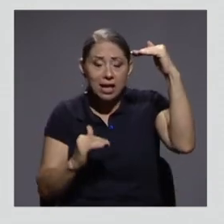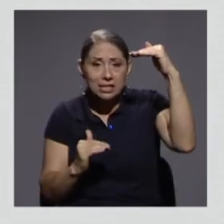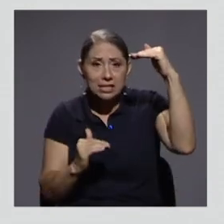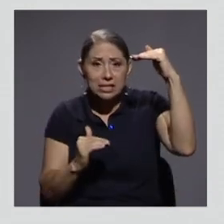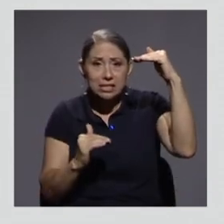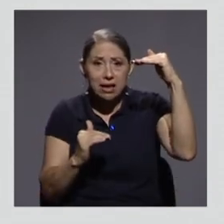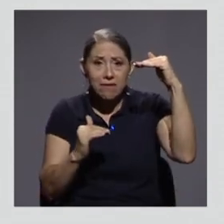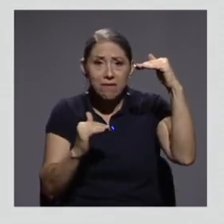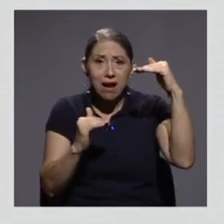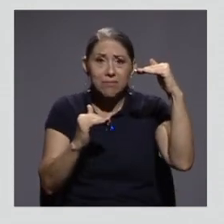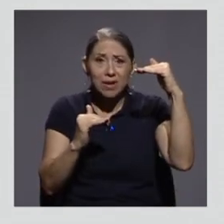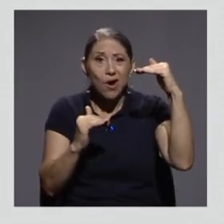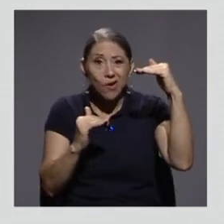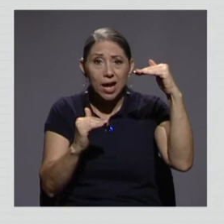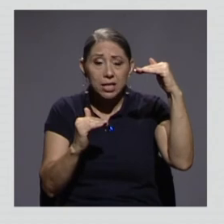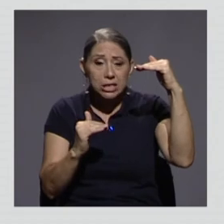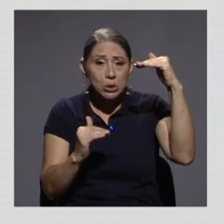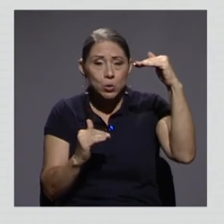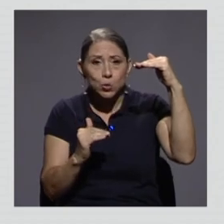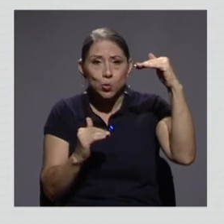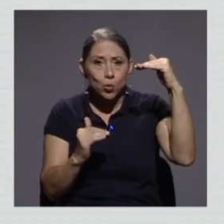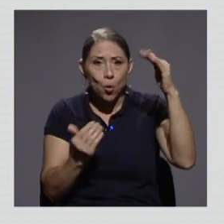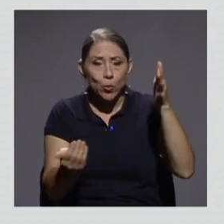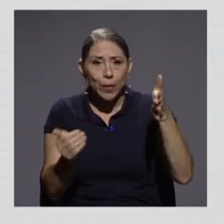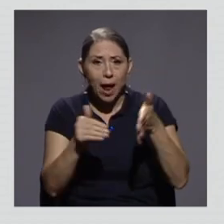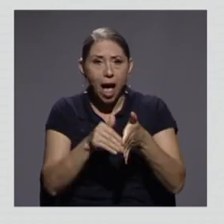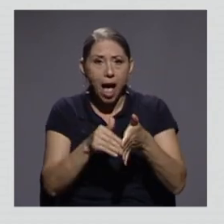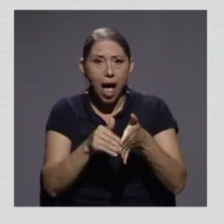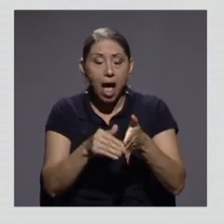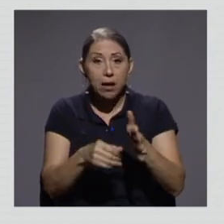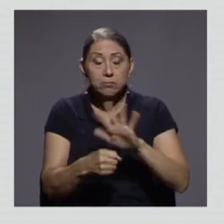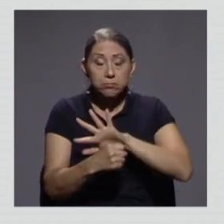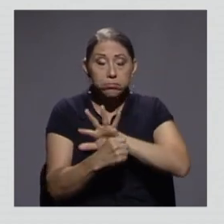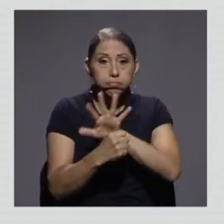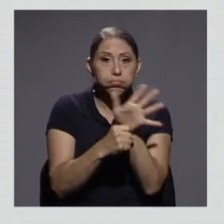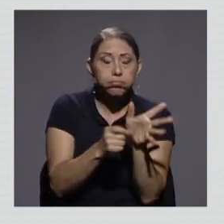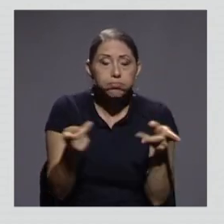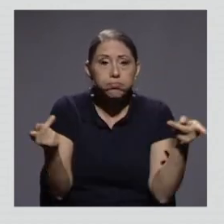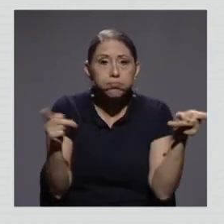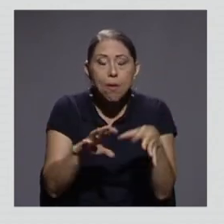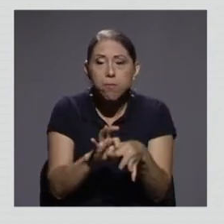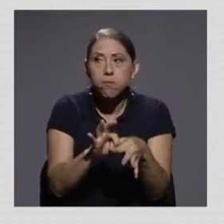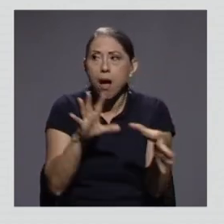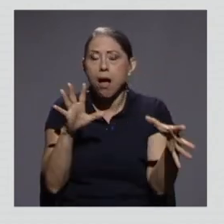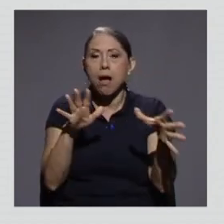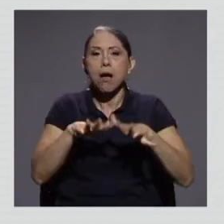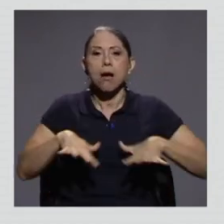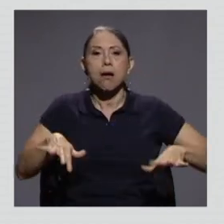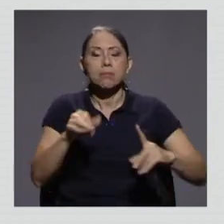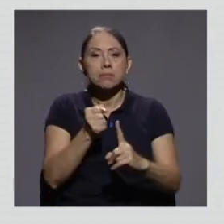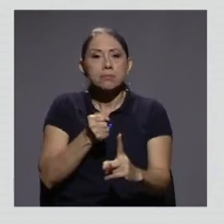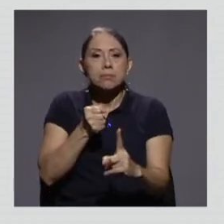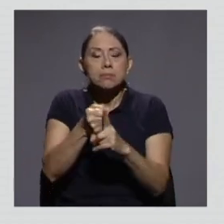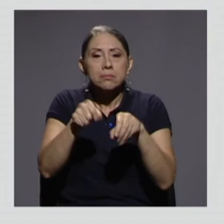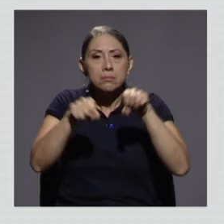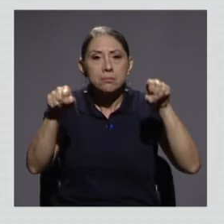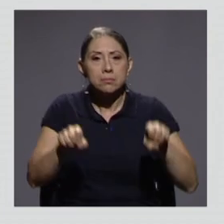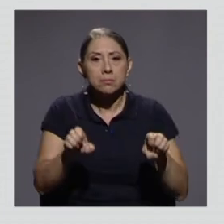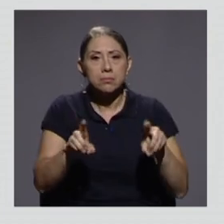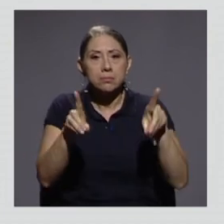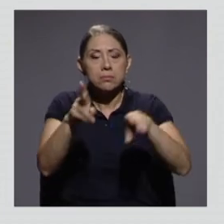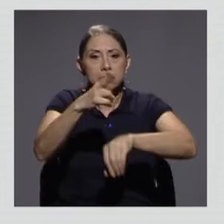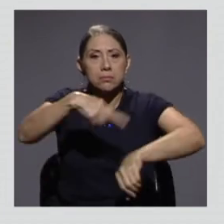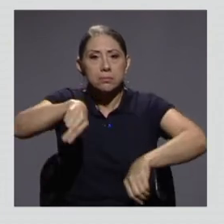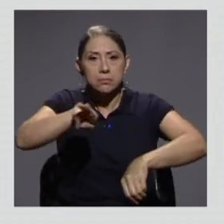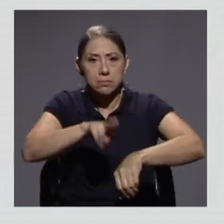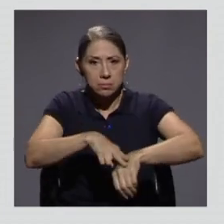La pandemia llegó de forma inesperada a impactar al sistema educativo nacional y